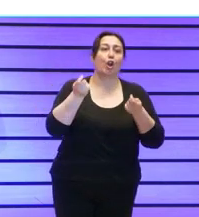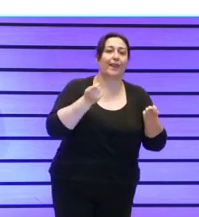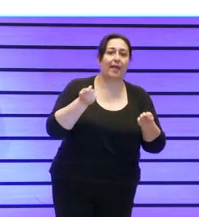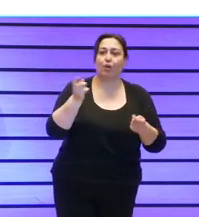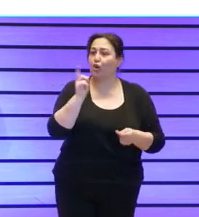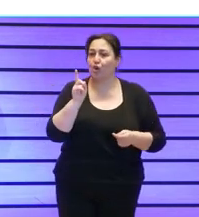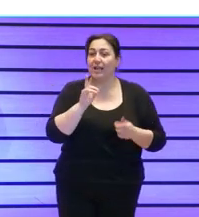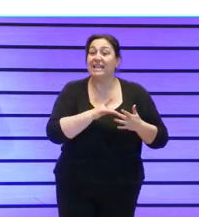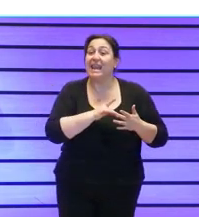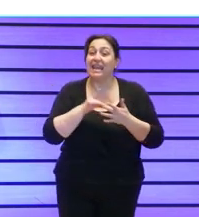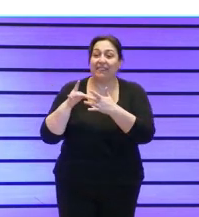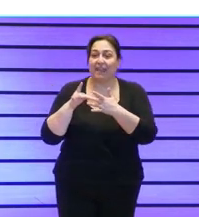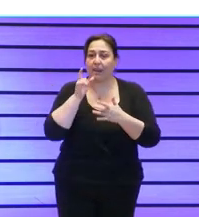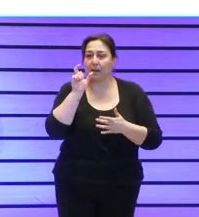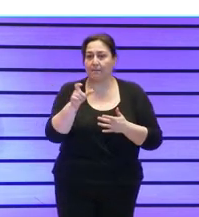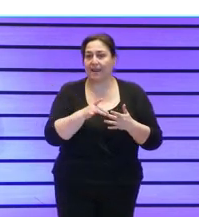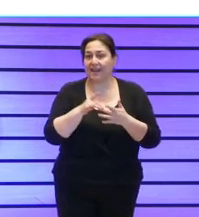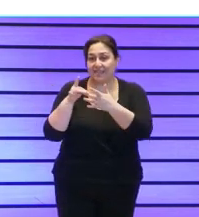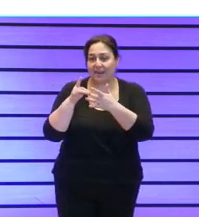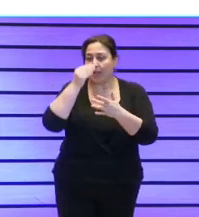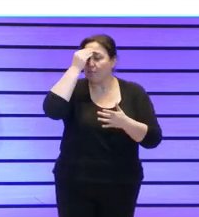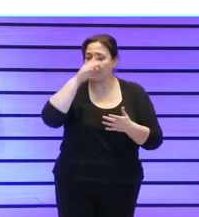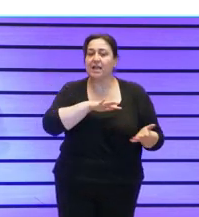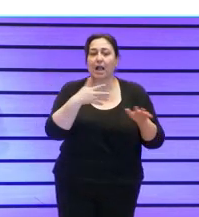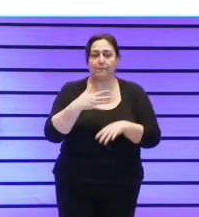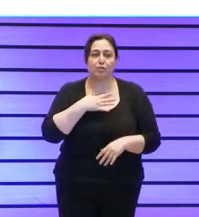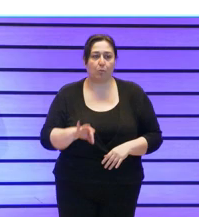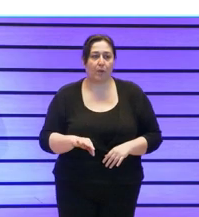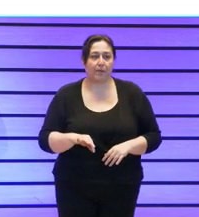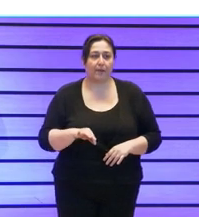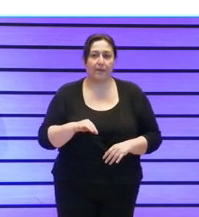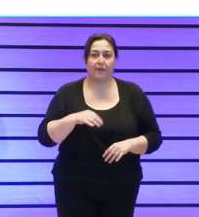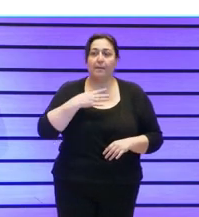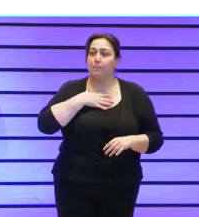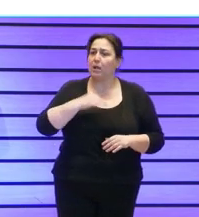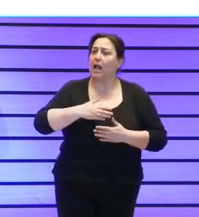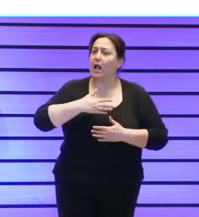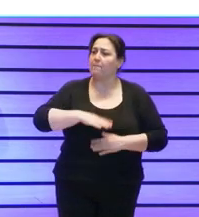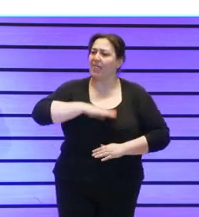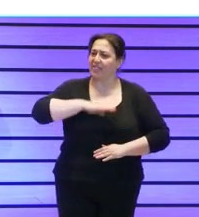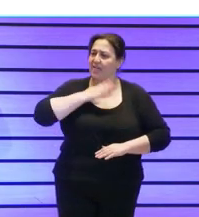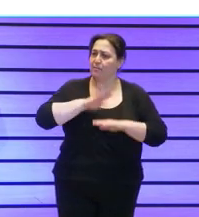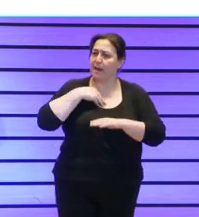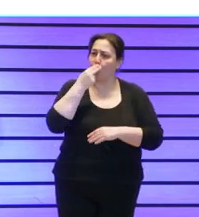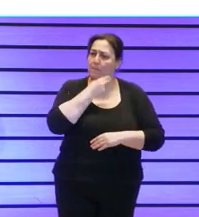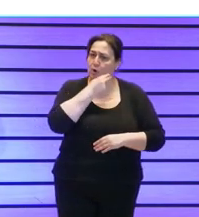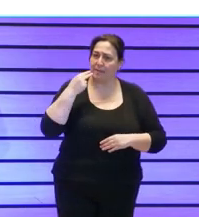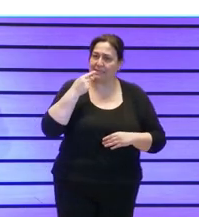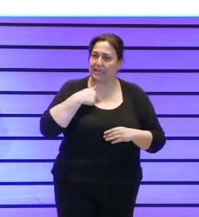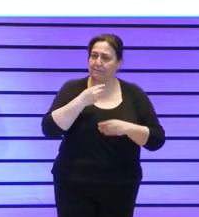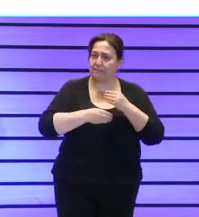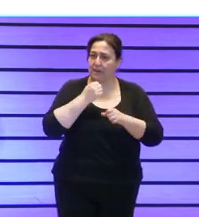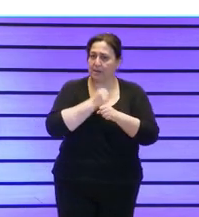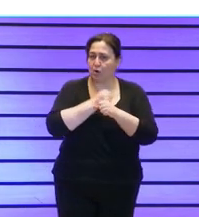son líderes líderes que creen en el cambio que son capaces de comprometerse a hacer cambios en su área de